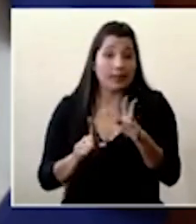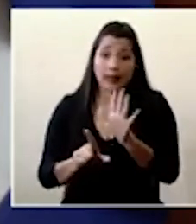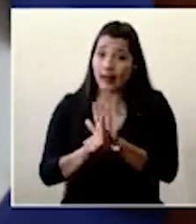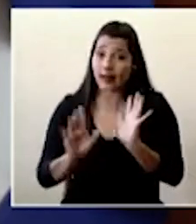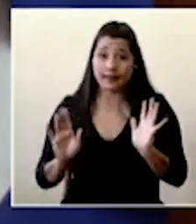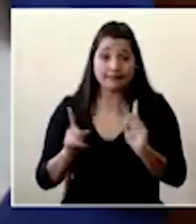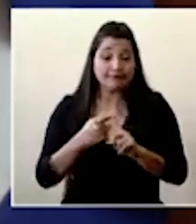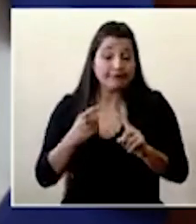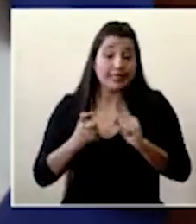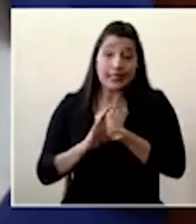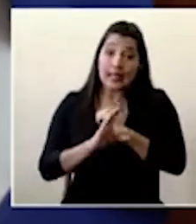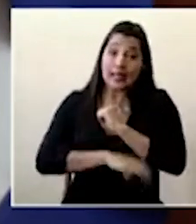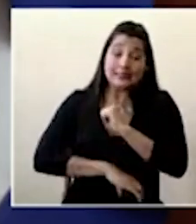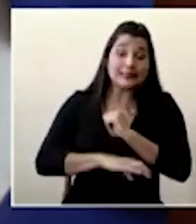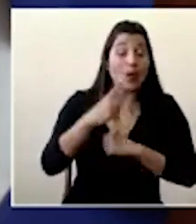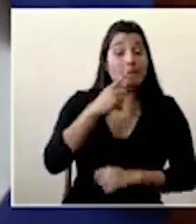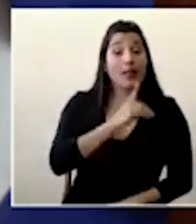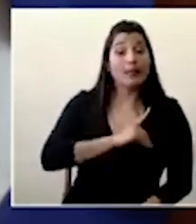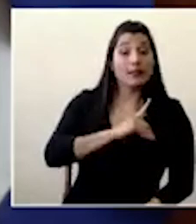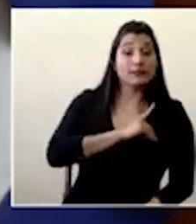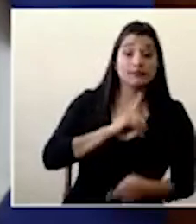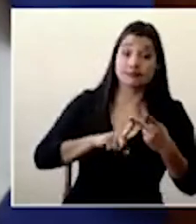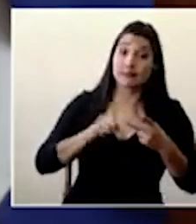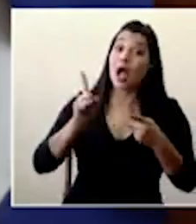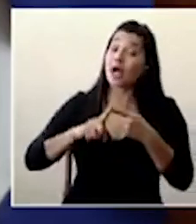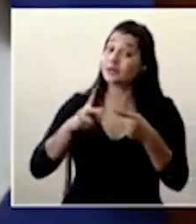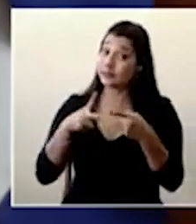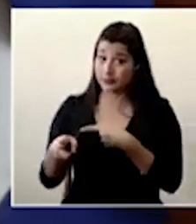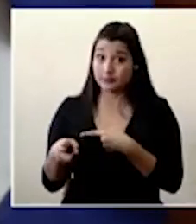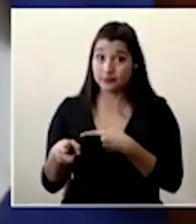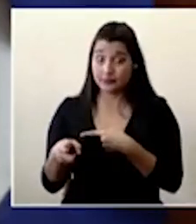sanciones disciplinarias hasta despido